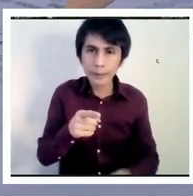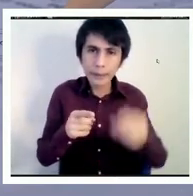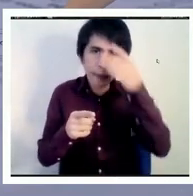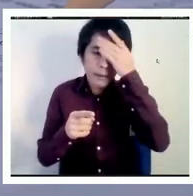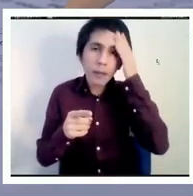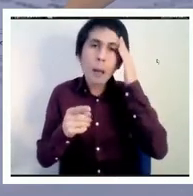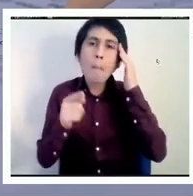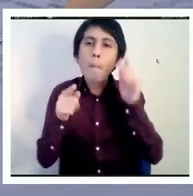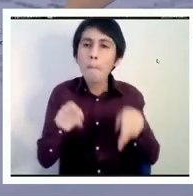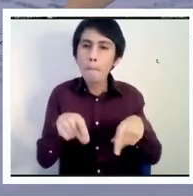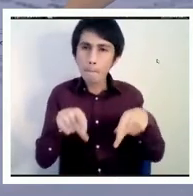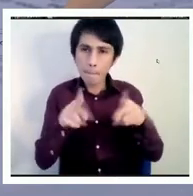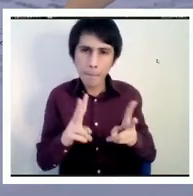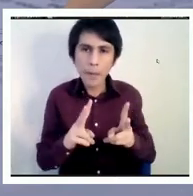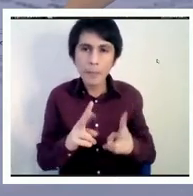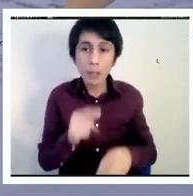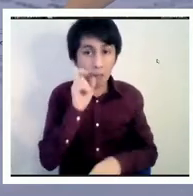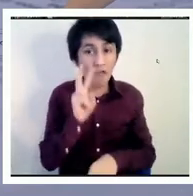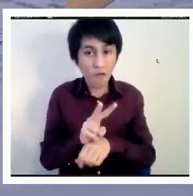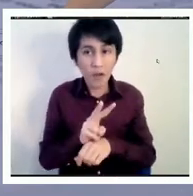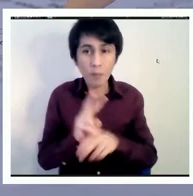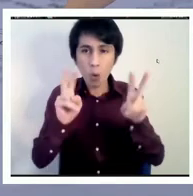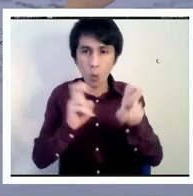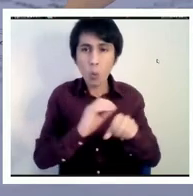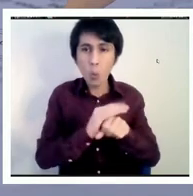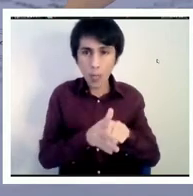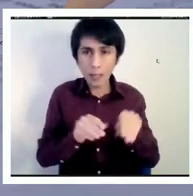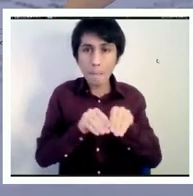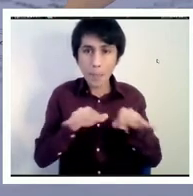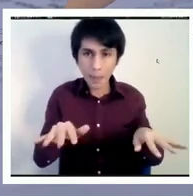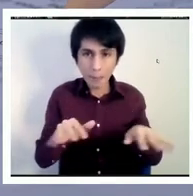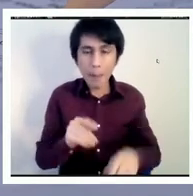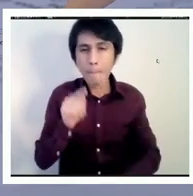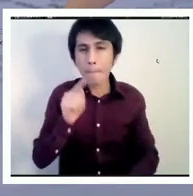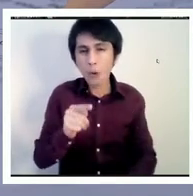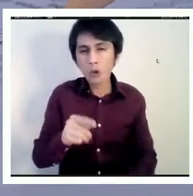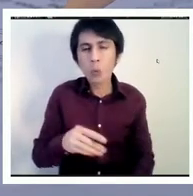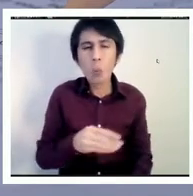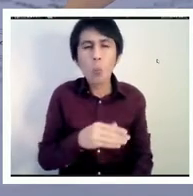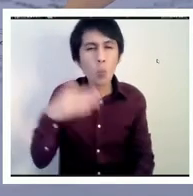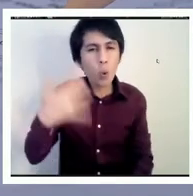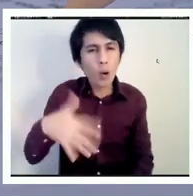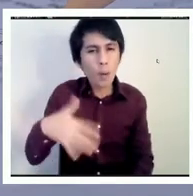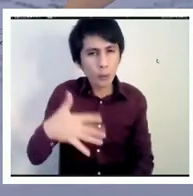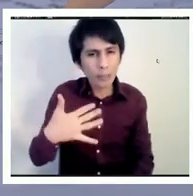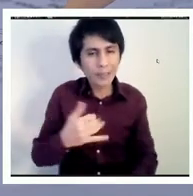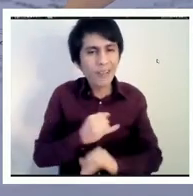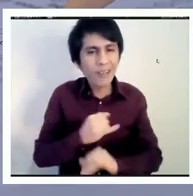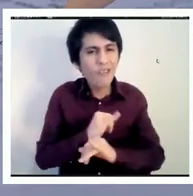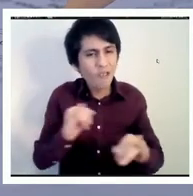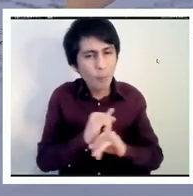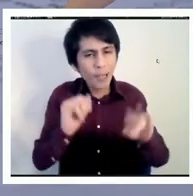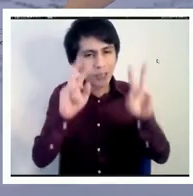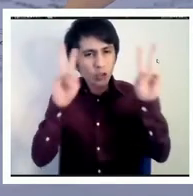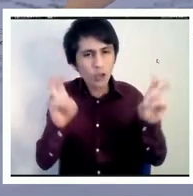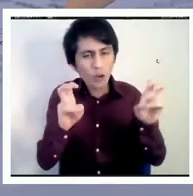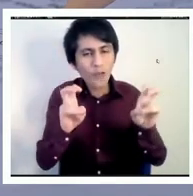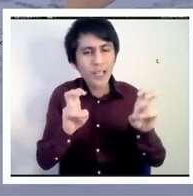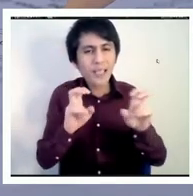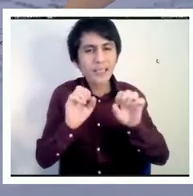durante la pandemia. entonces también es muy importante poder informar de la enseñanza y del aprendizaje.